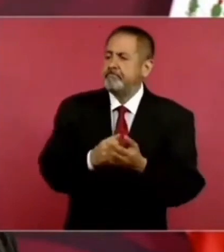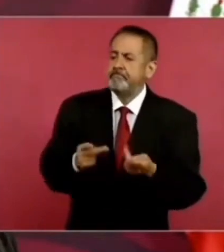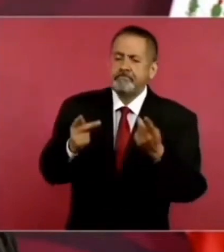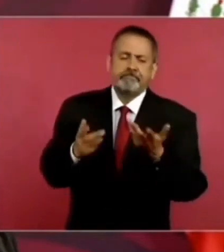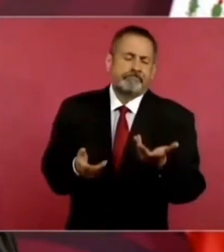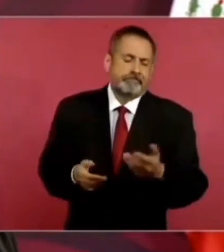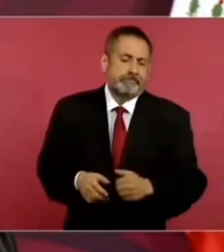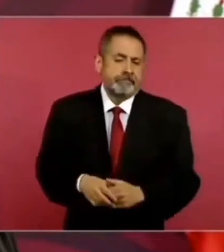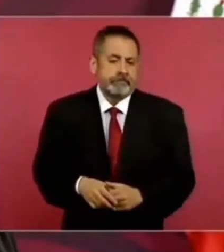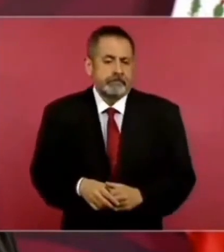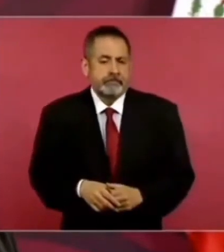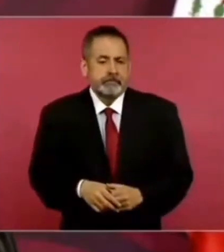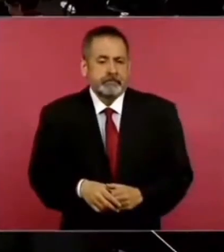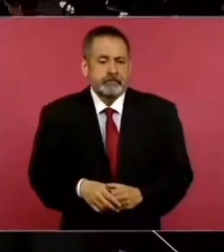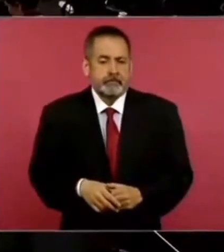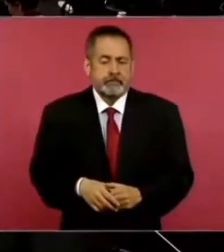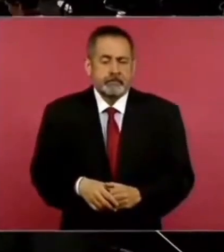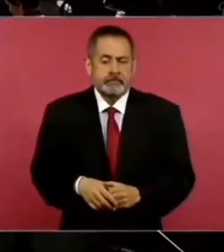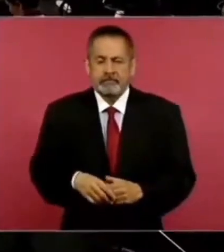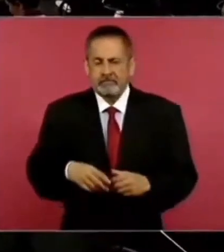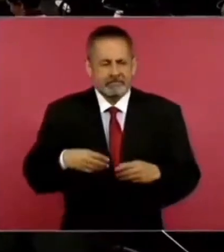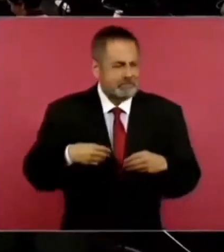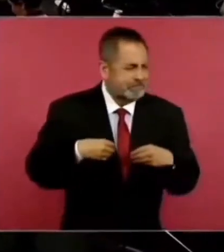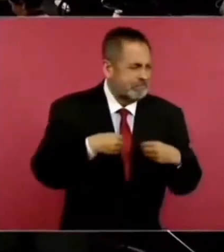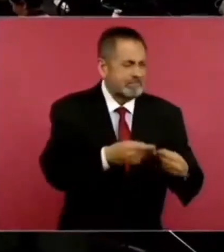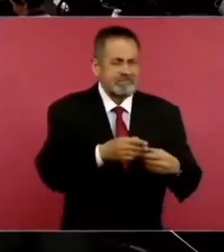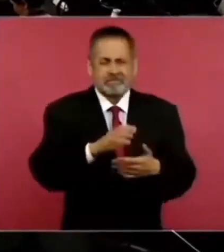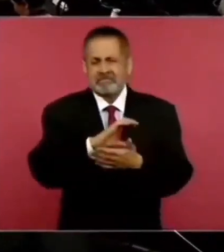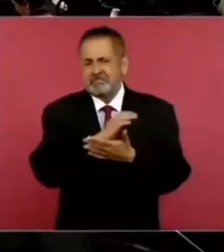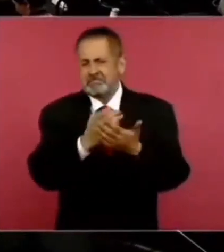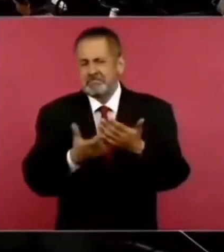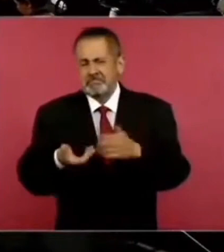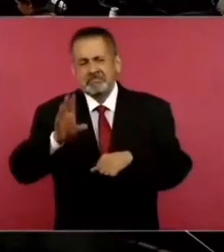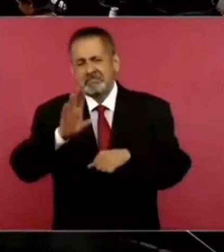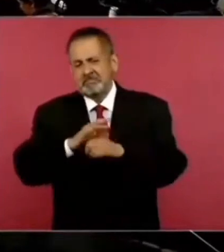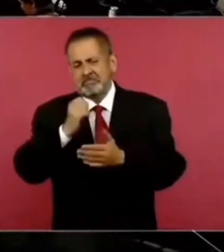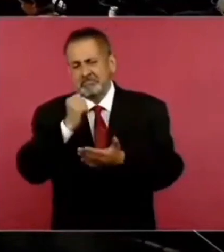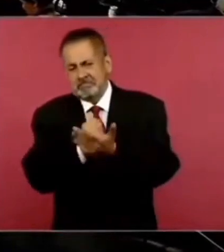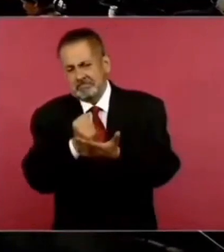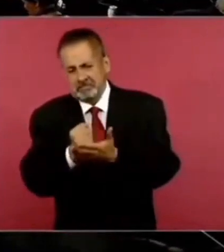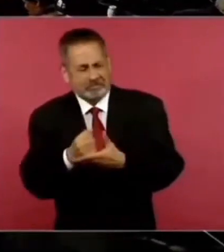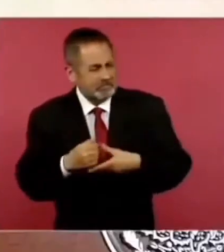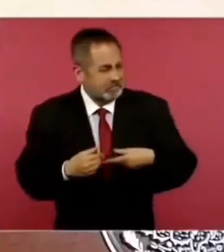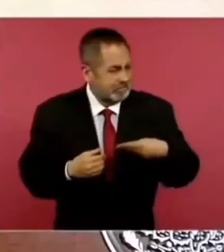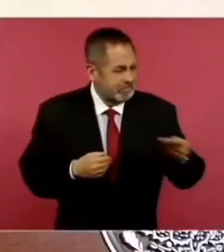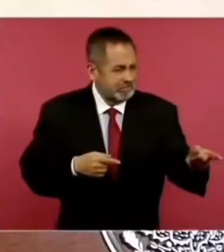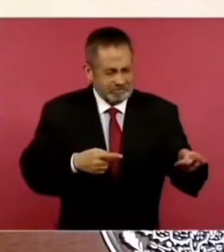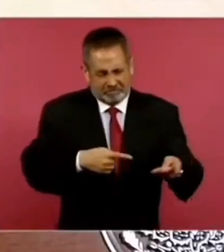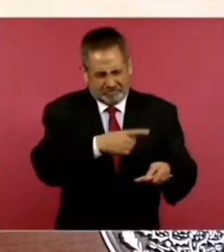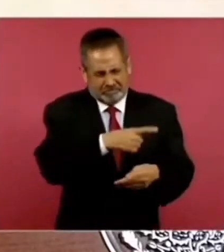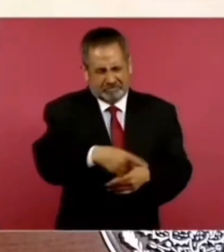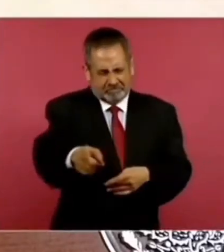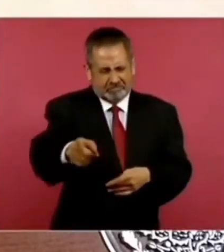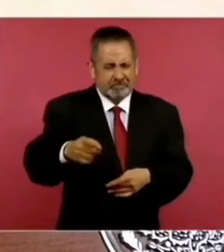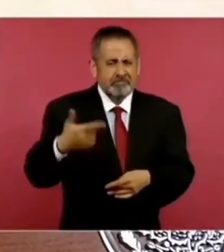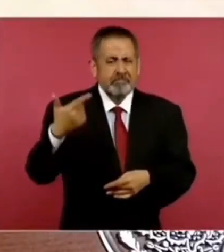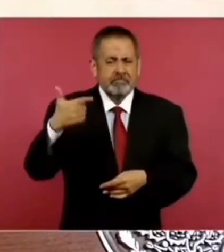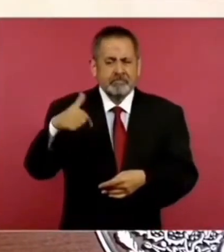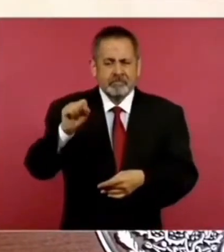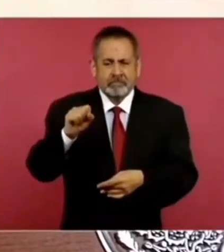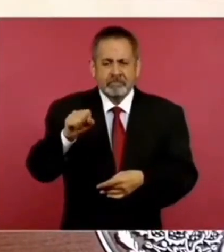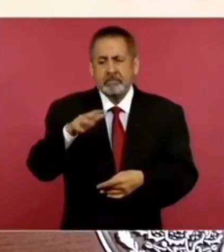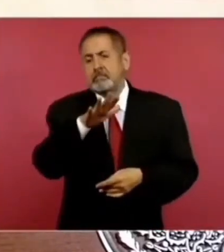Y les dio la concesión para explotar el gas en la cuenca de